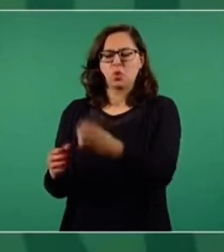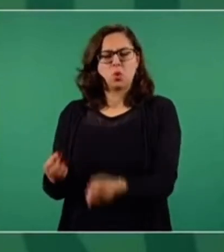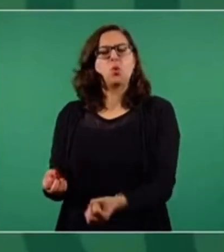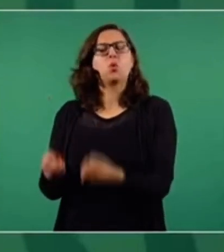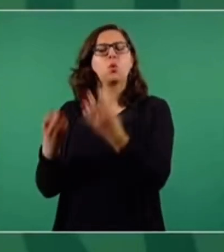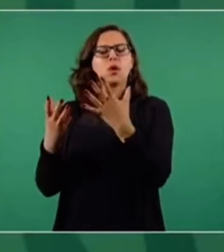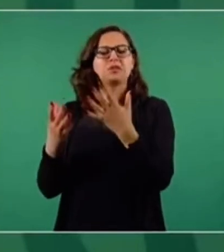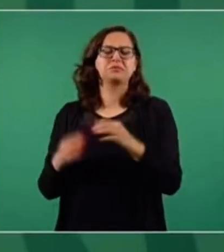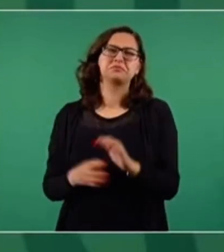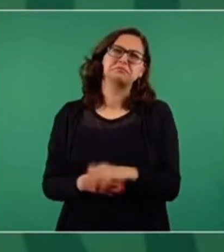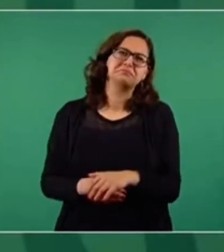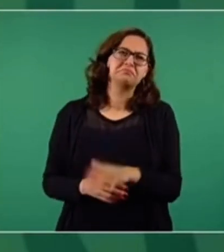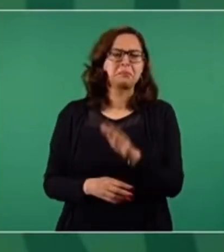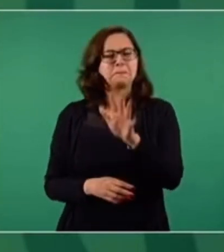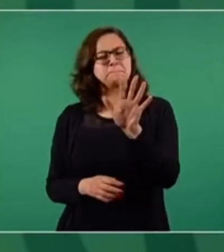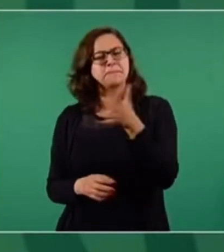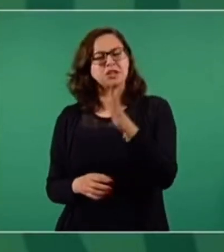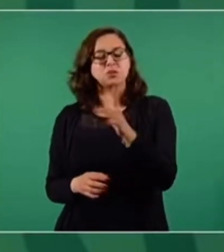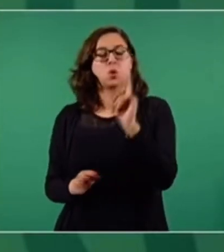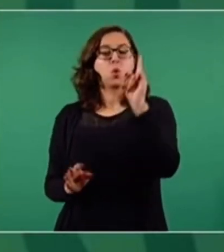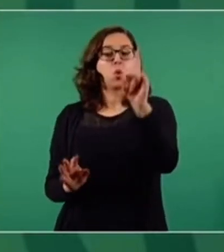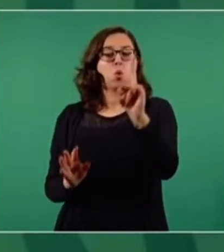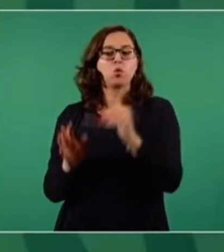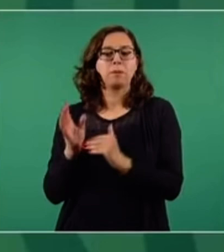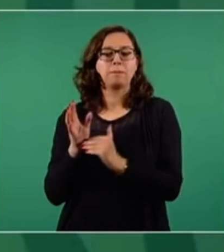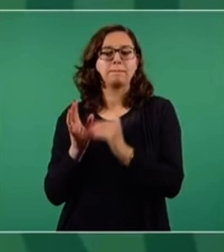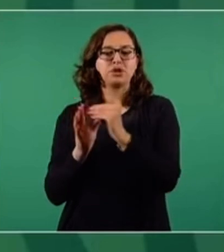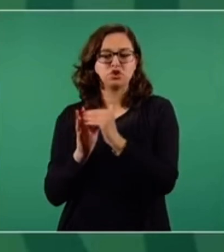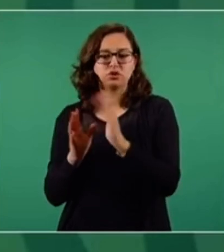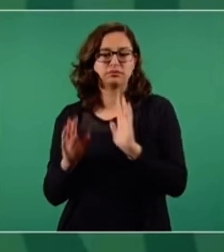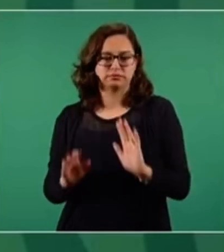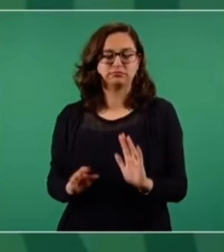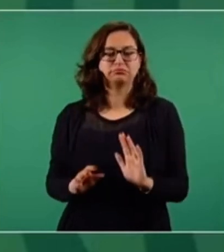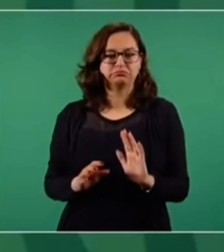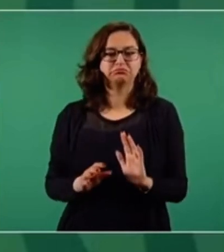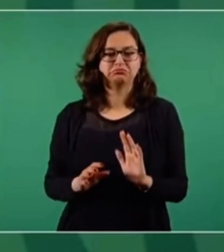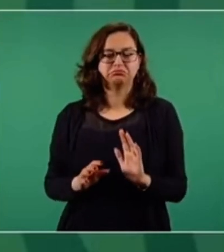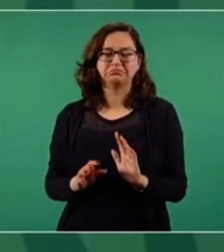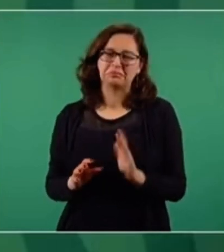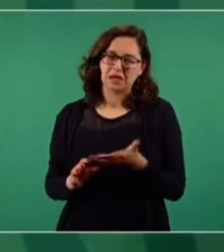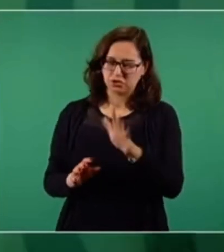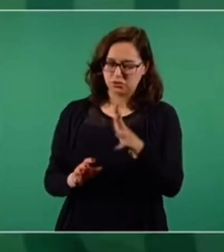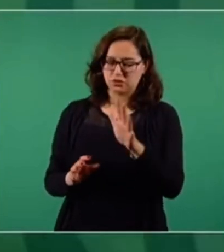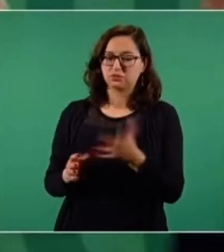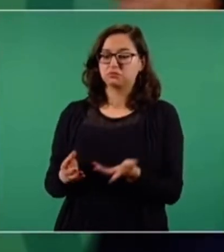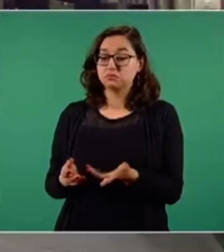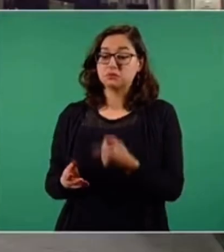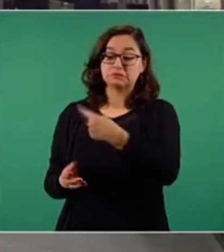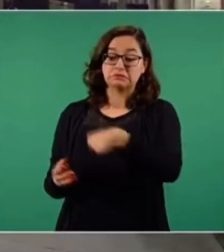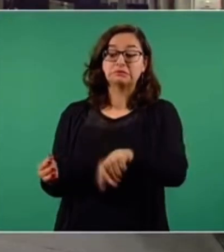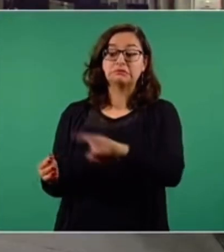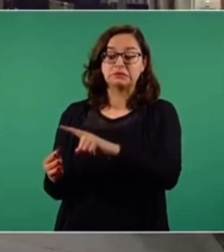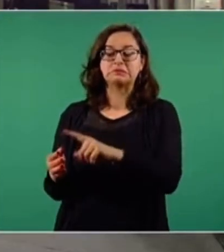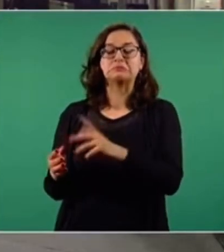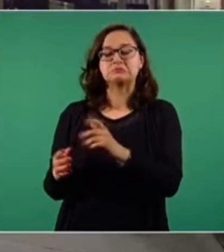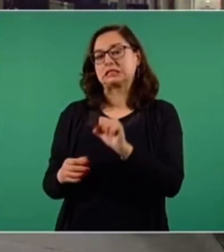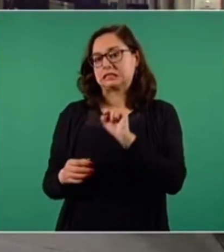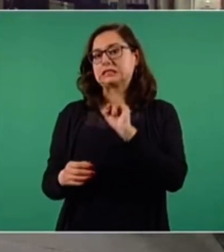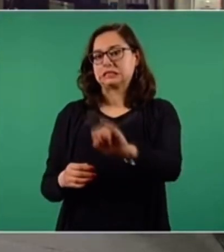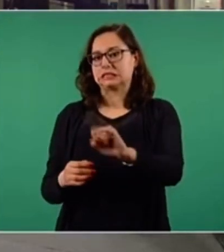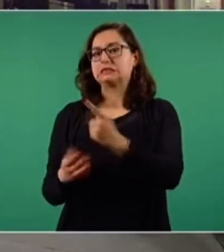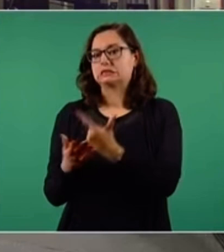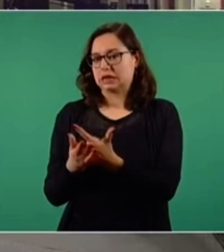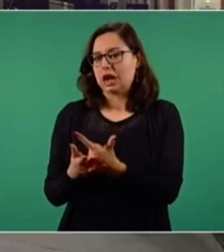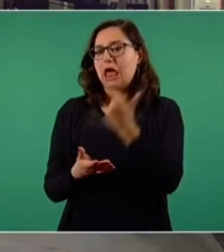de un millón, de personas menores de edad que tienen estas condiciones de salud y que su riesgo es comparable al de